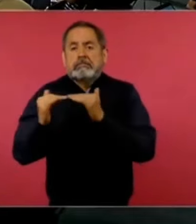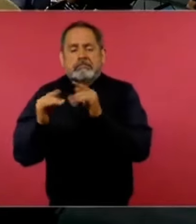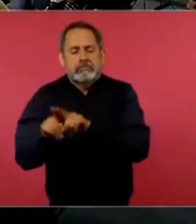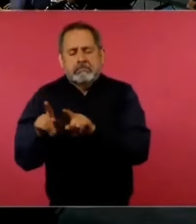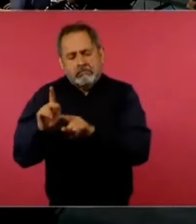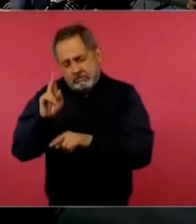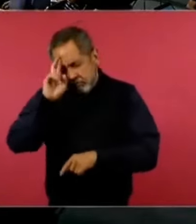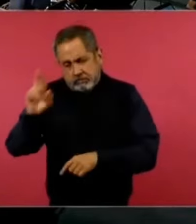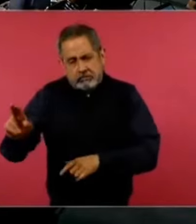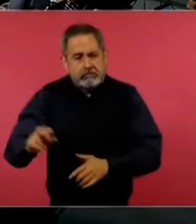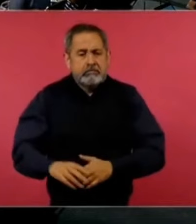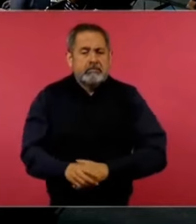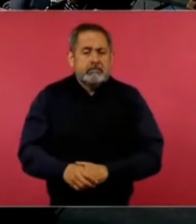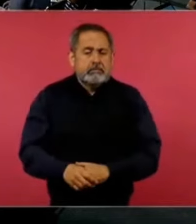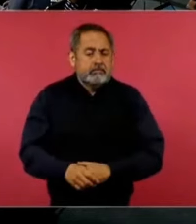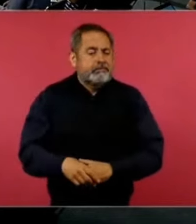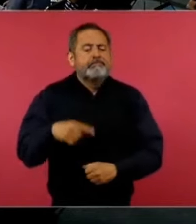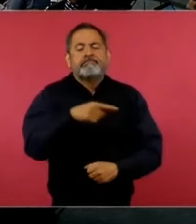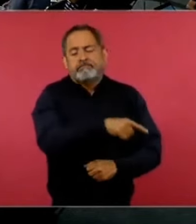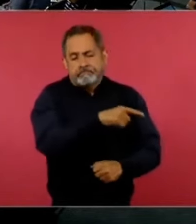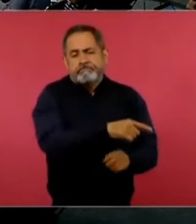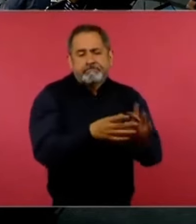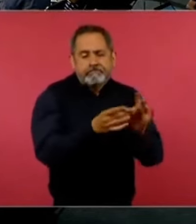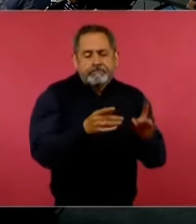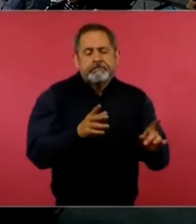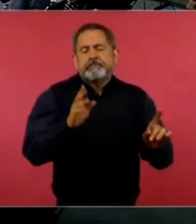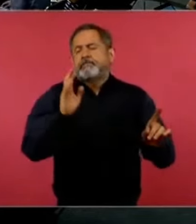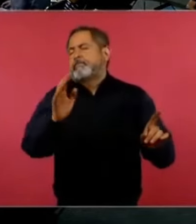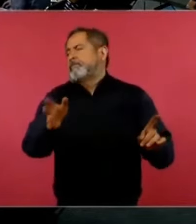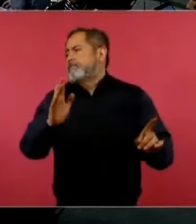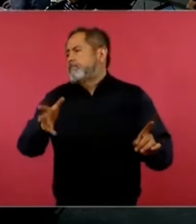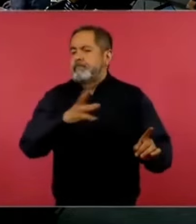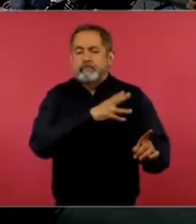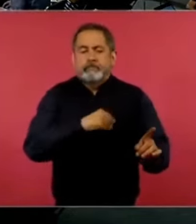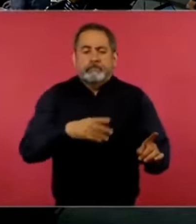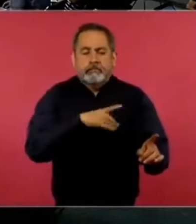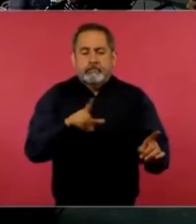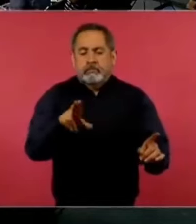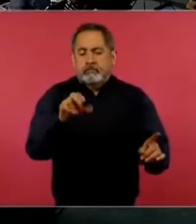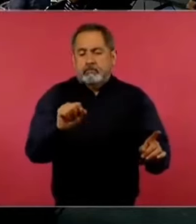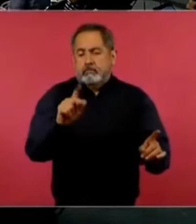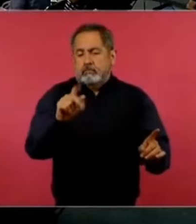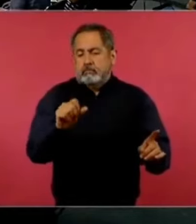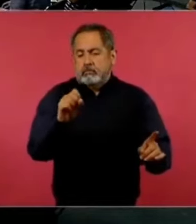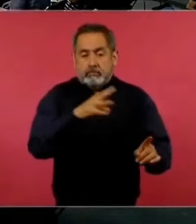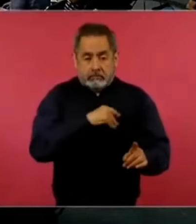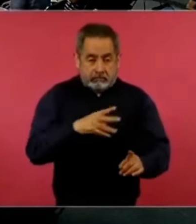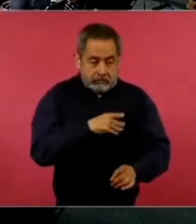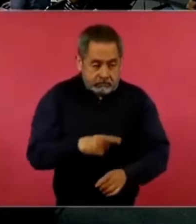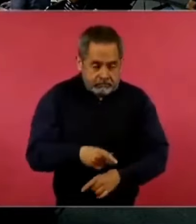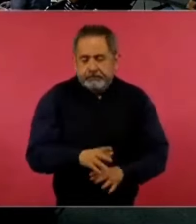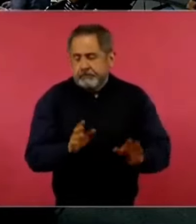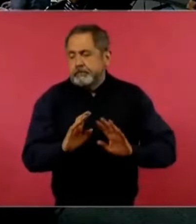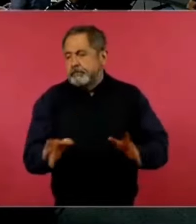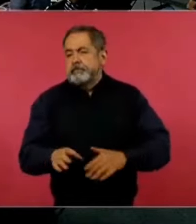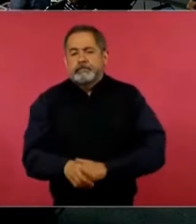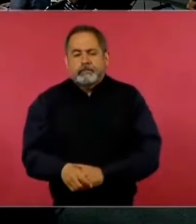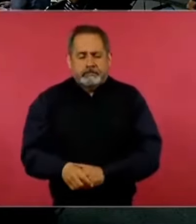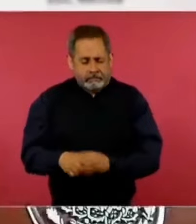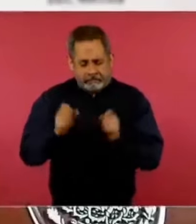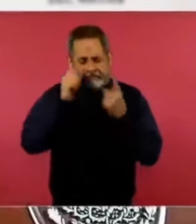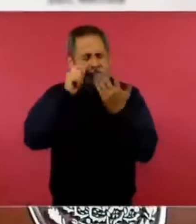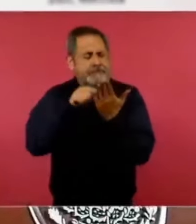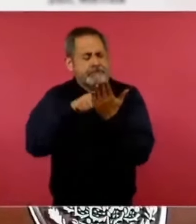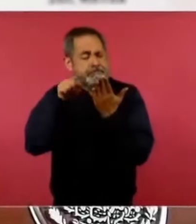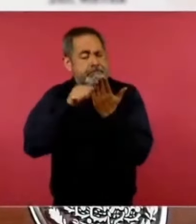¿mande? El hijo, es que me llamó la atención,